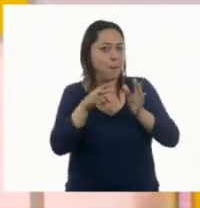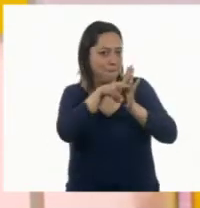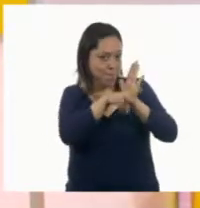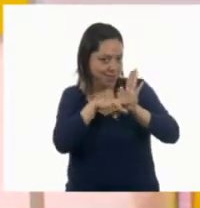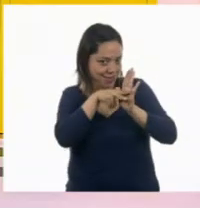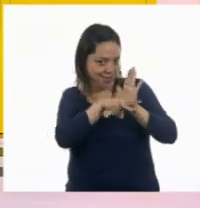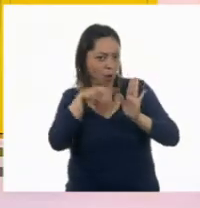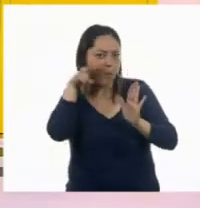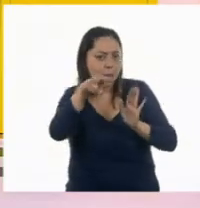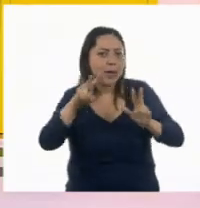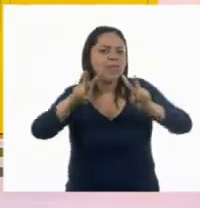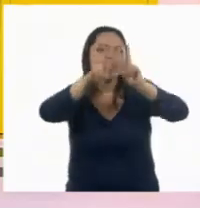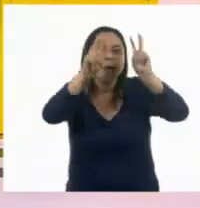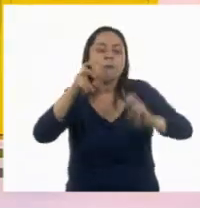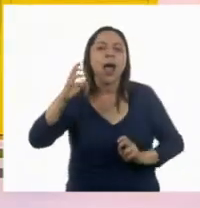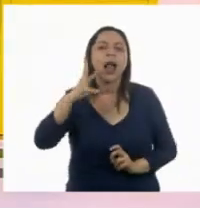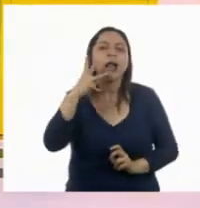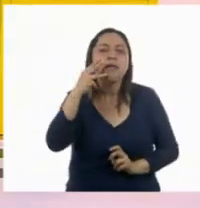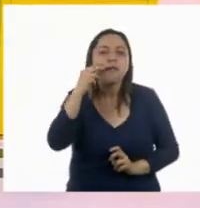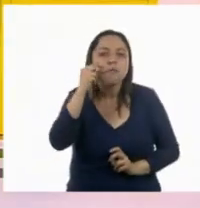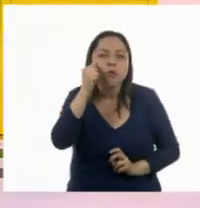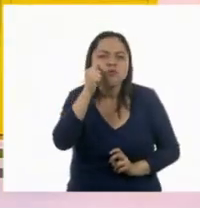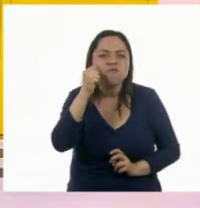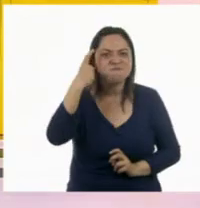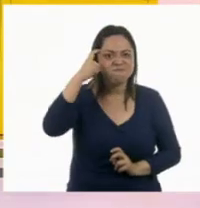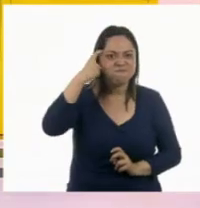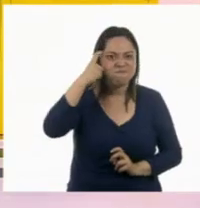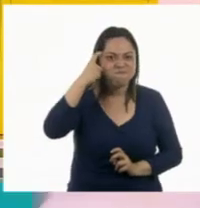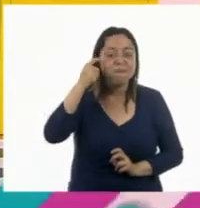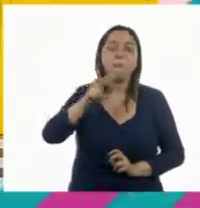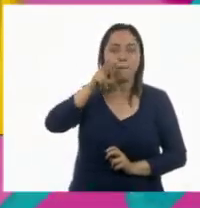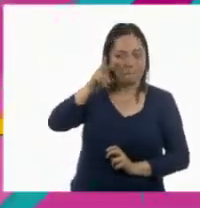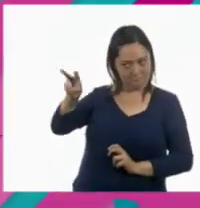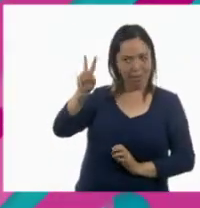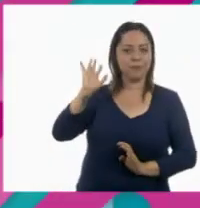un limón bien enojón? Vamos a ver el limón enojón.